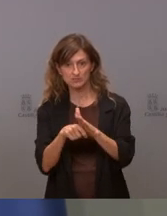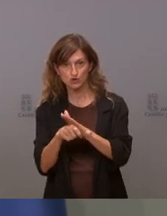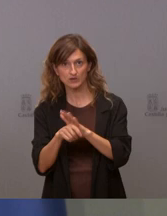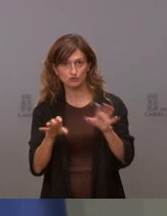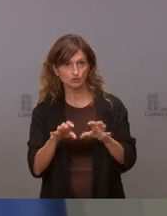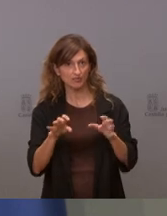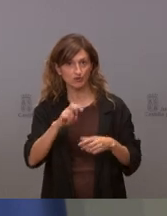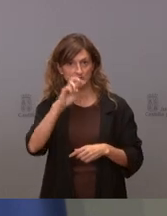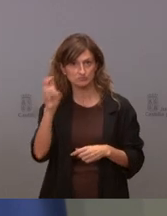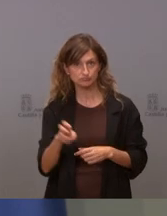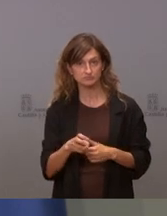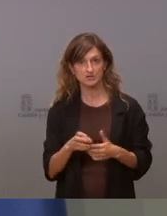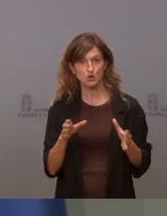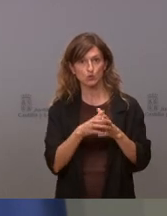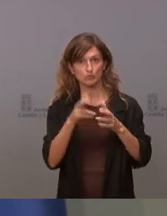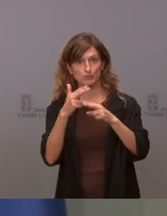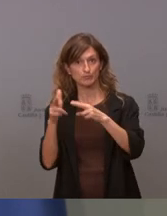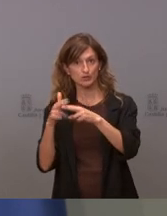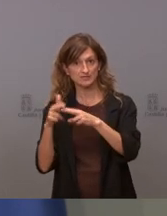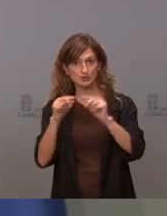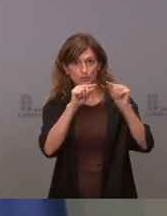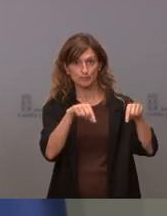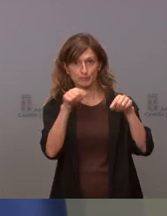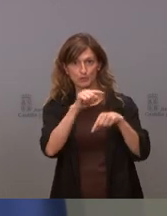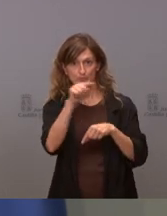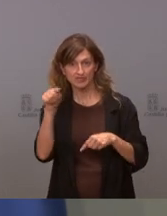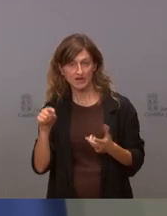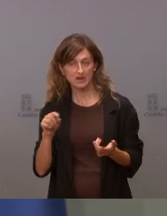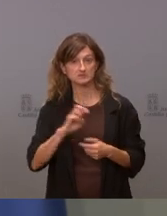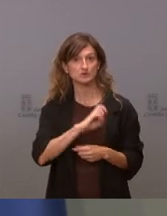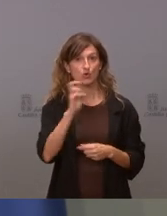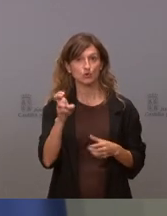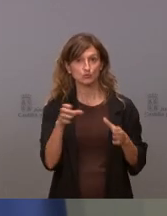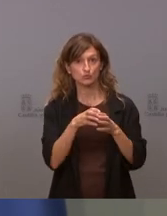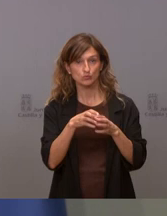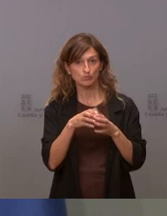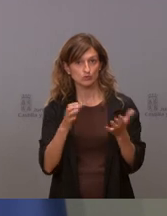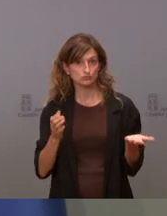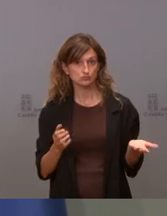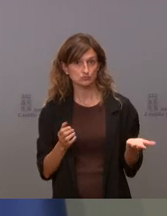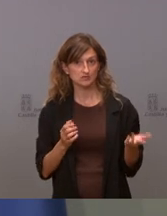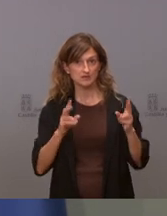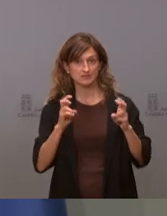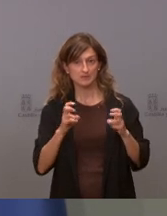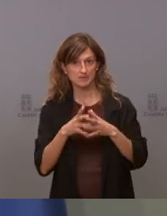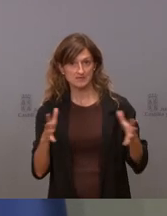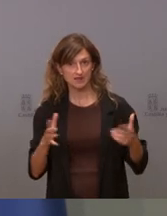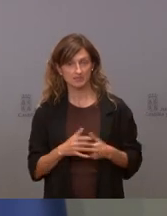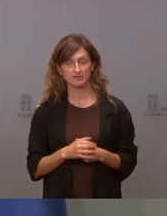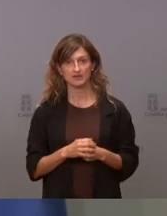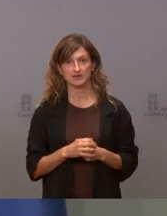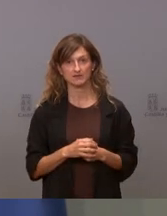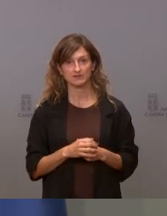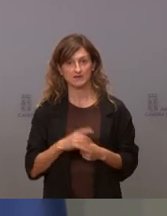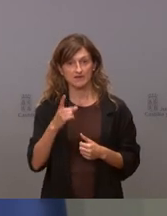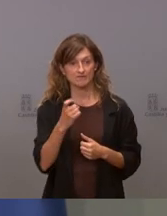hay unos grupos políticos provinciales otros de mayor tamaño que